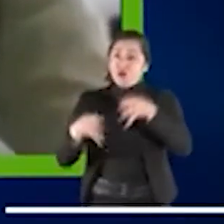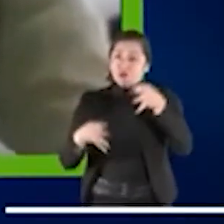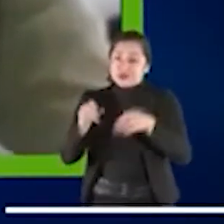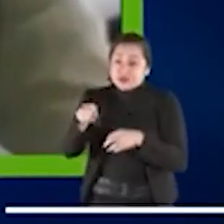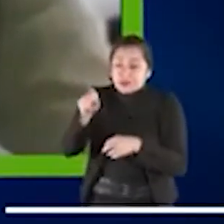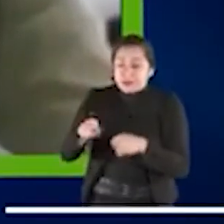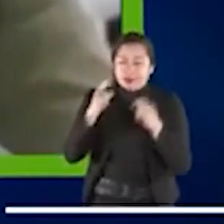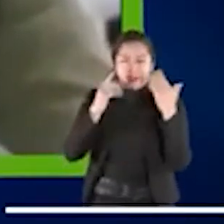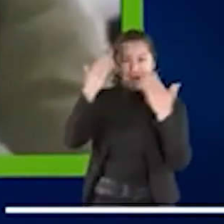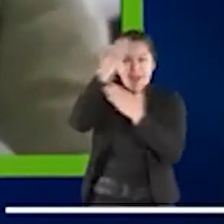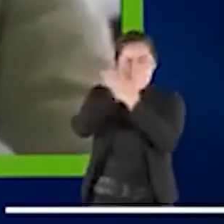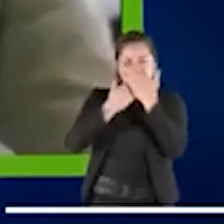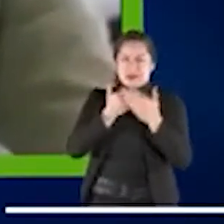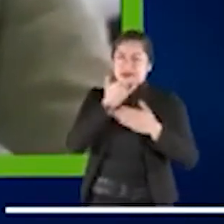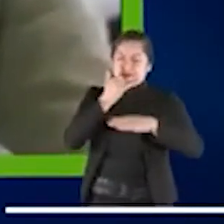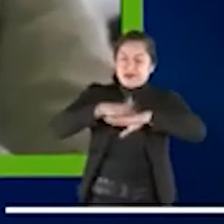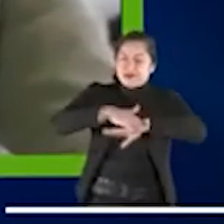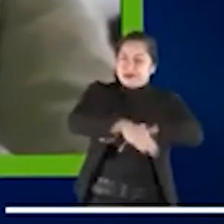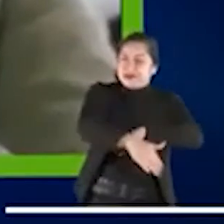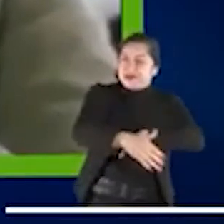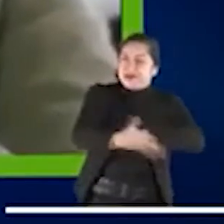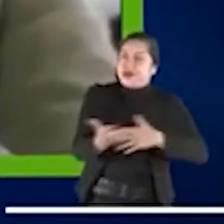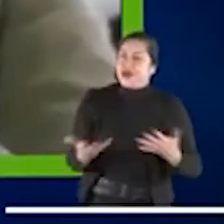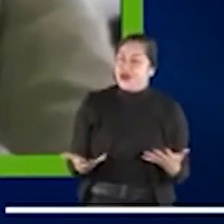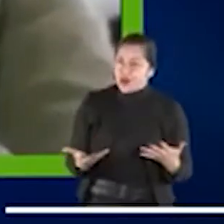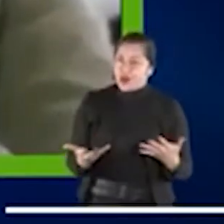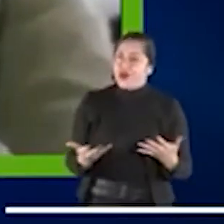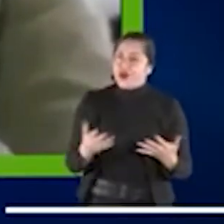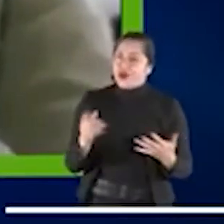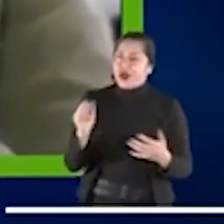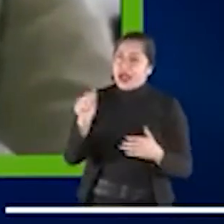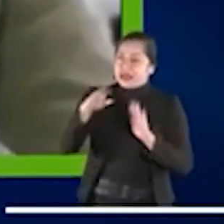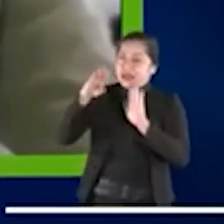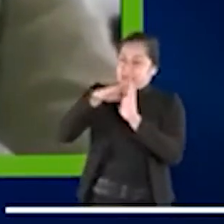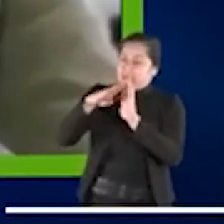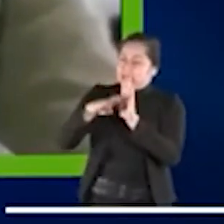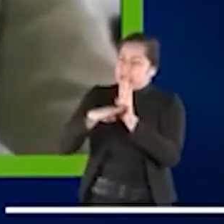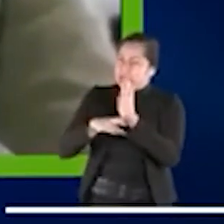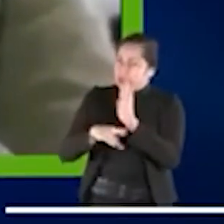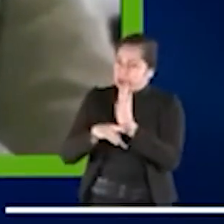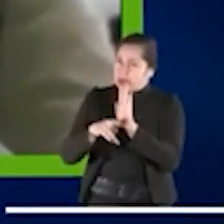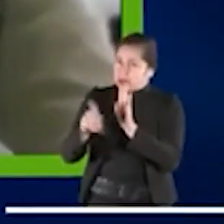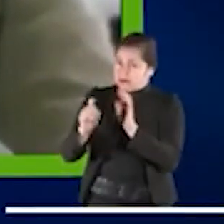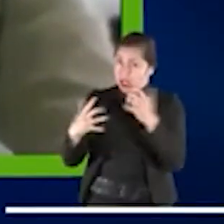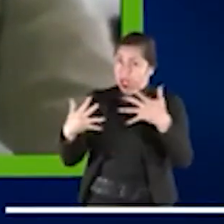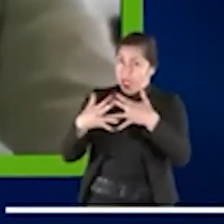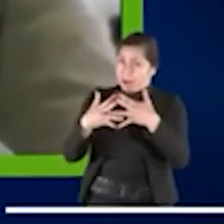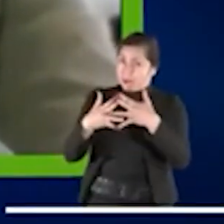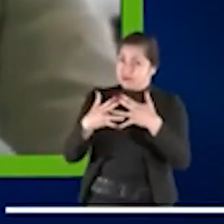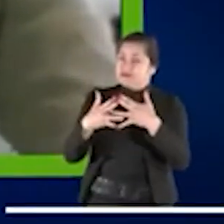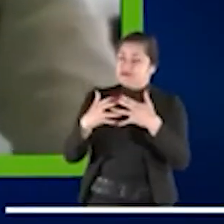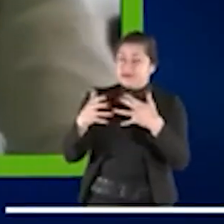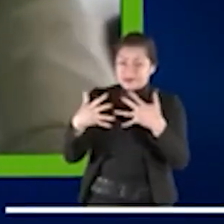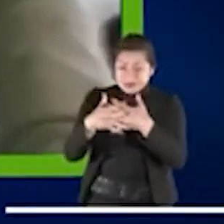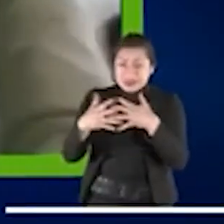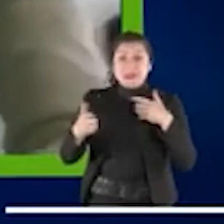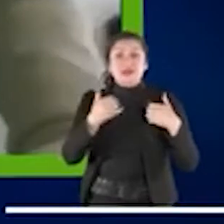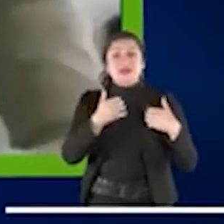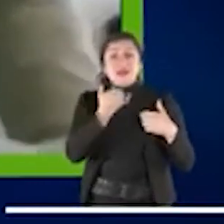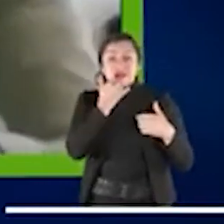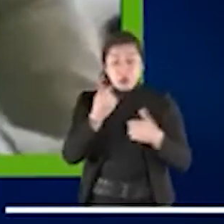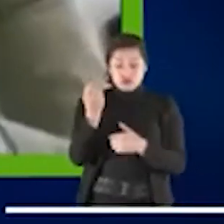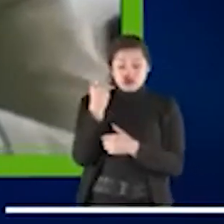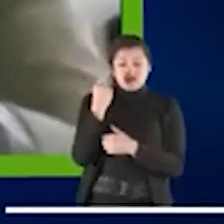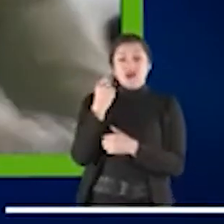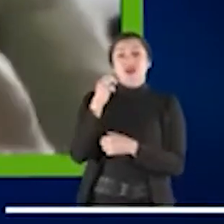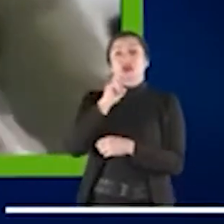analizar esos efectos de las revoluciones adoptadas, ¿de acuerdo? Me consta que en el sistema de adultos, creo que fue en el mes